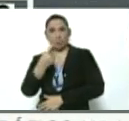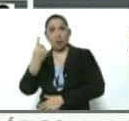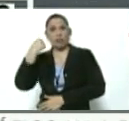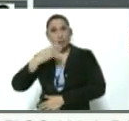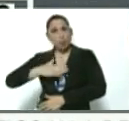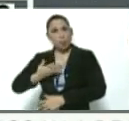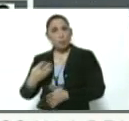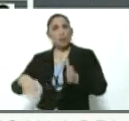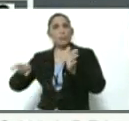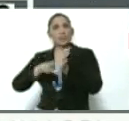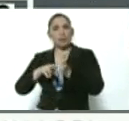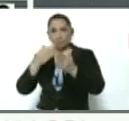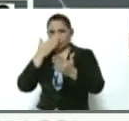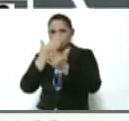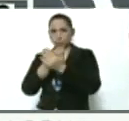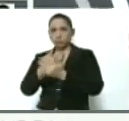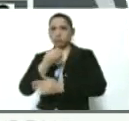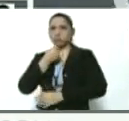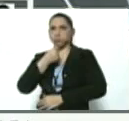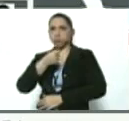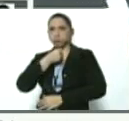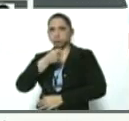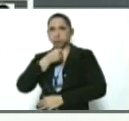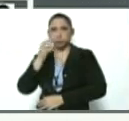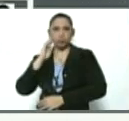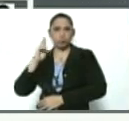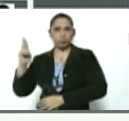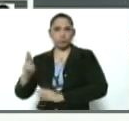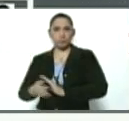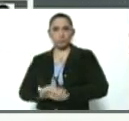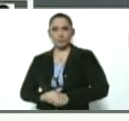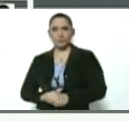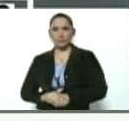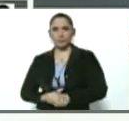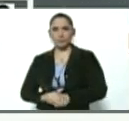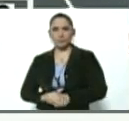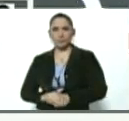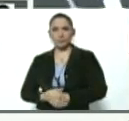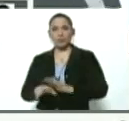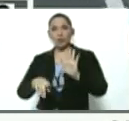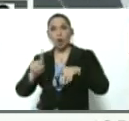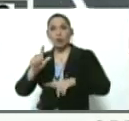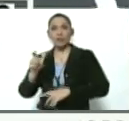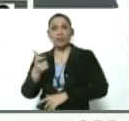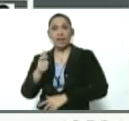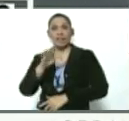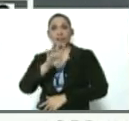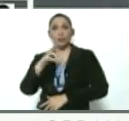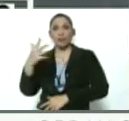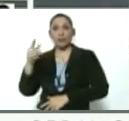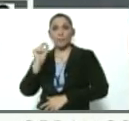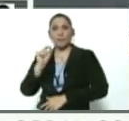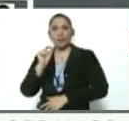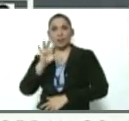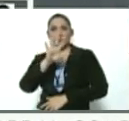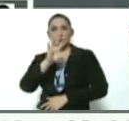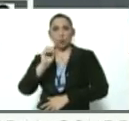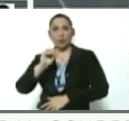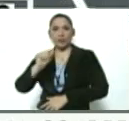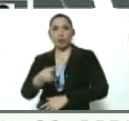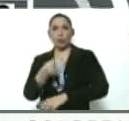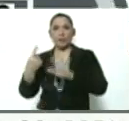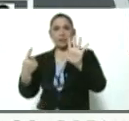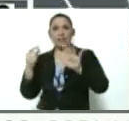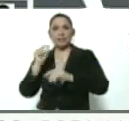repetir ante ese tan prestigioso emisor, la W, son 11 grados, 53 minutos, 50,6 segundos